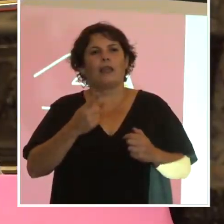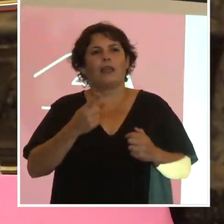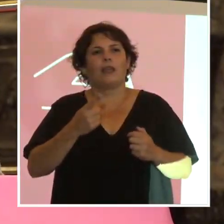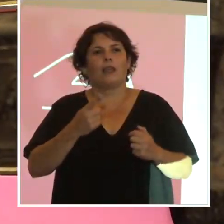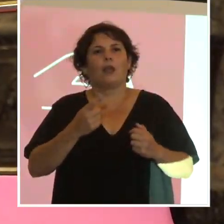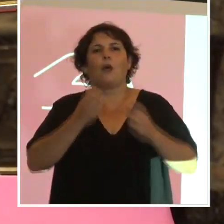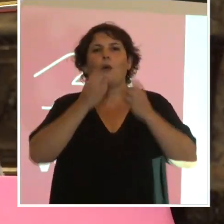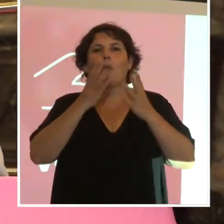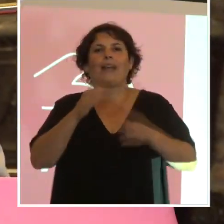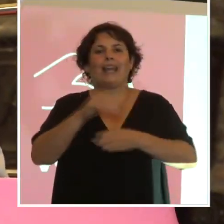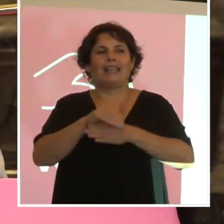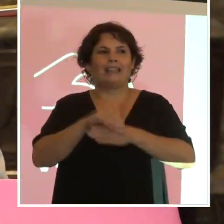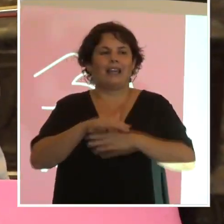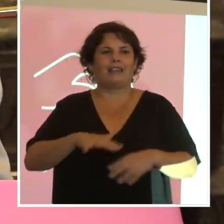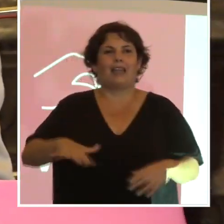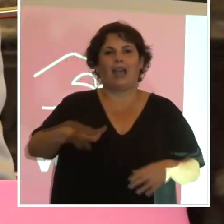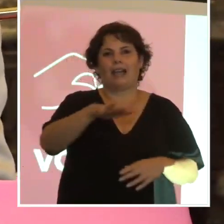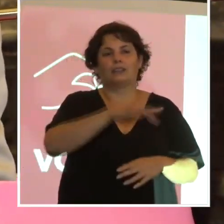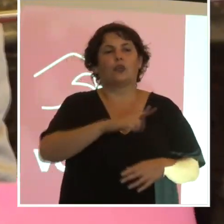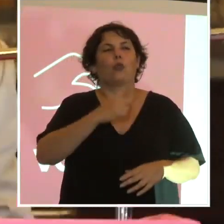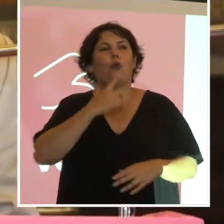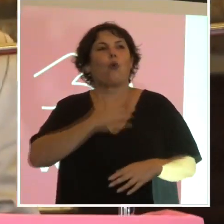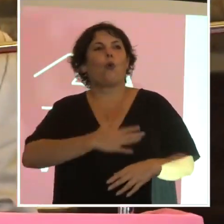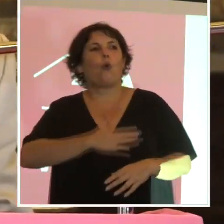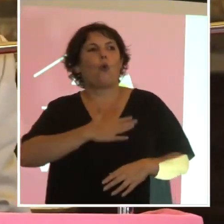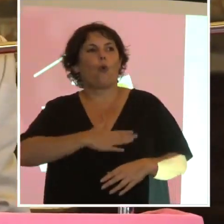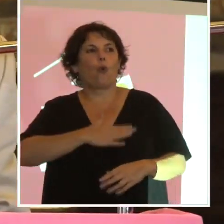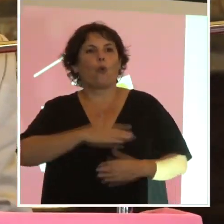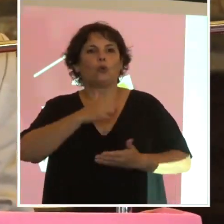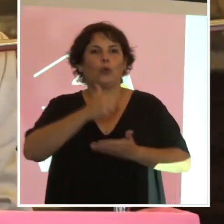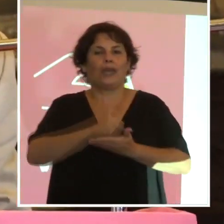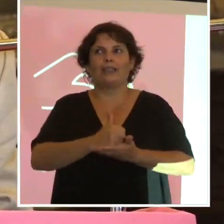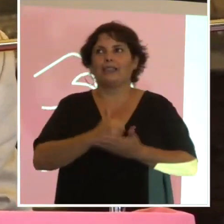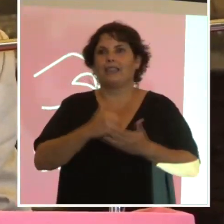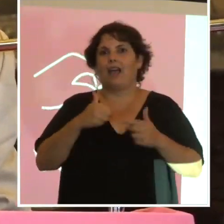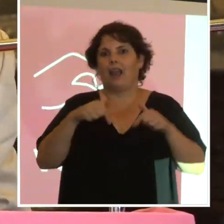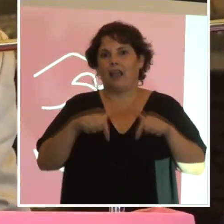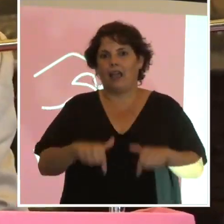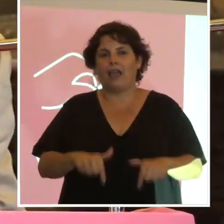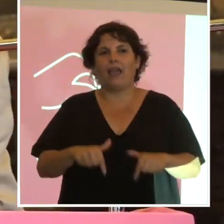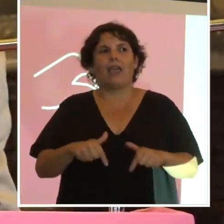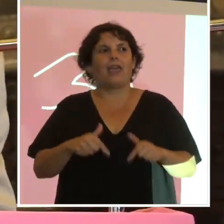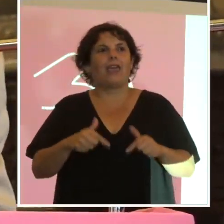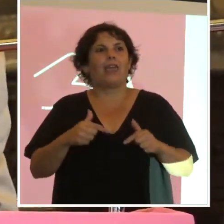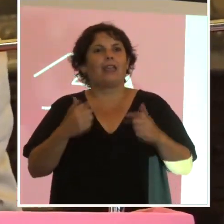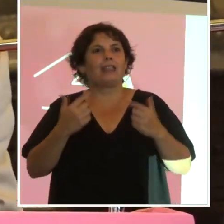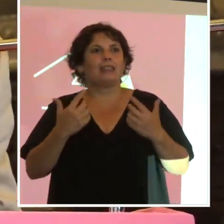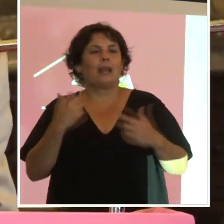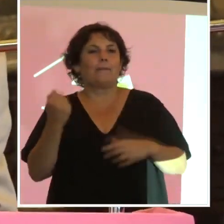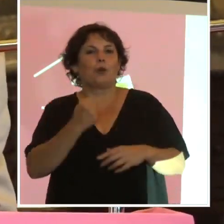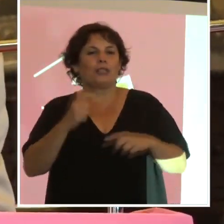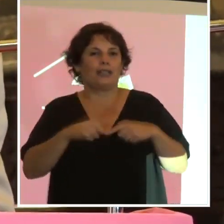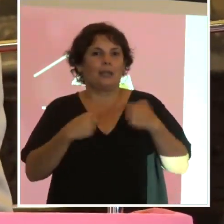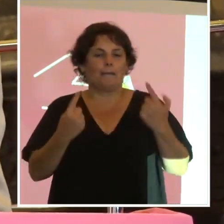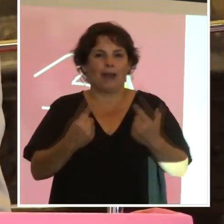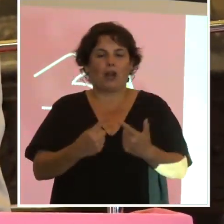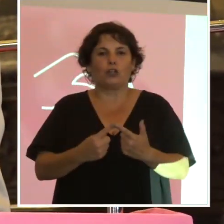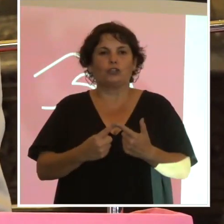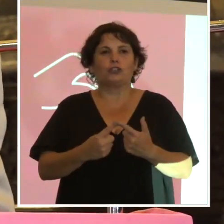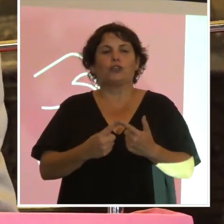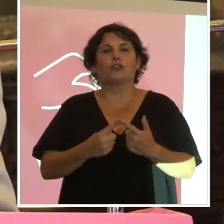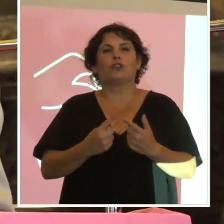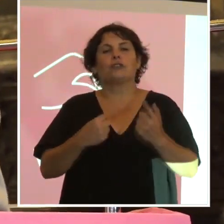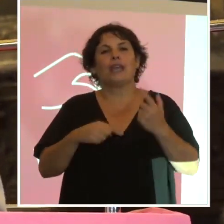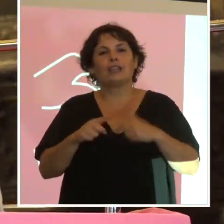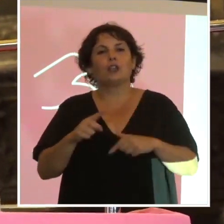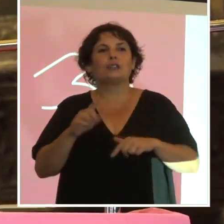Buenas tardes a todos, es un gusto estar en este lugar tan caro para todos nosotros, por eso es que estamos decididos